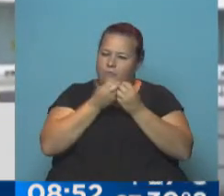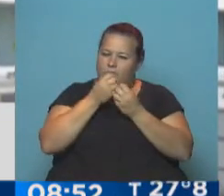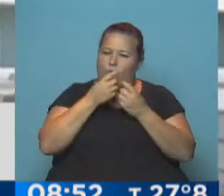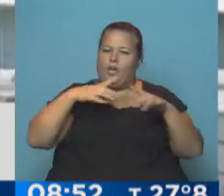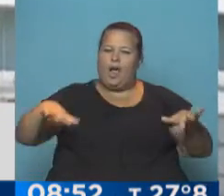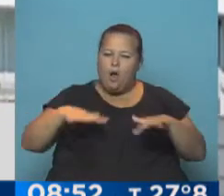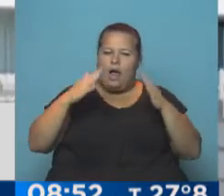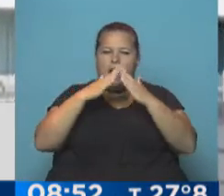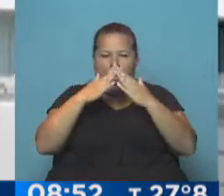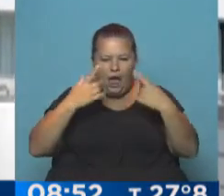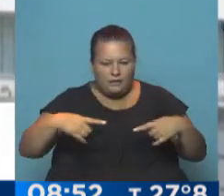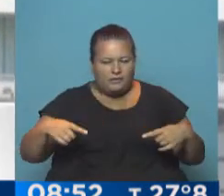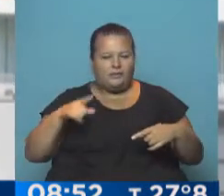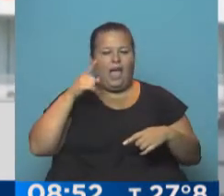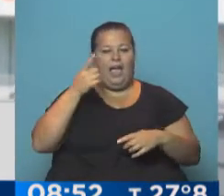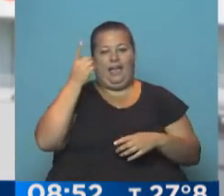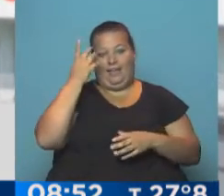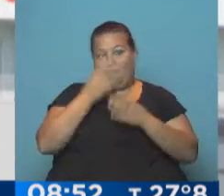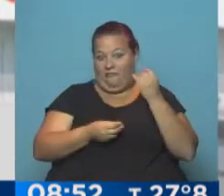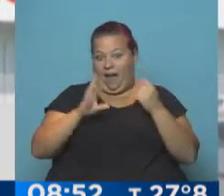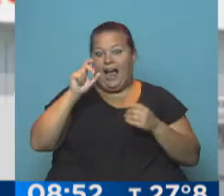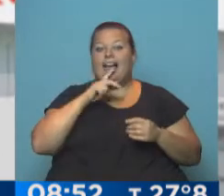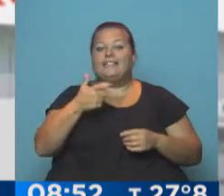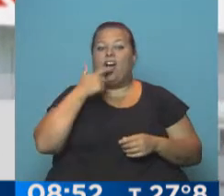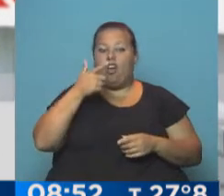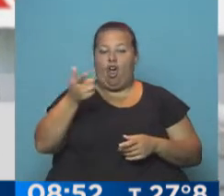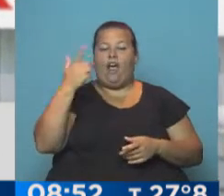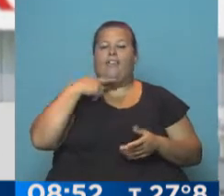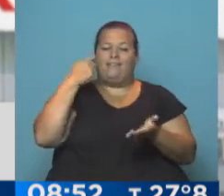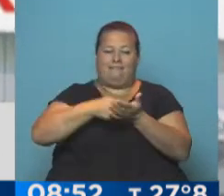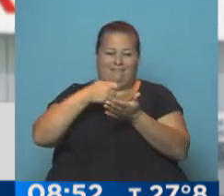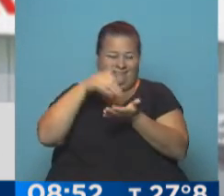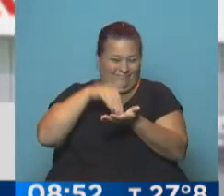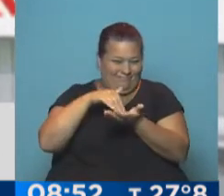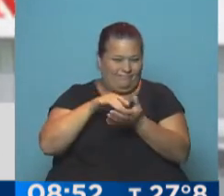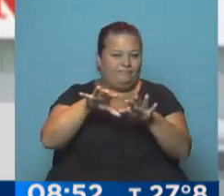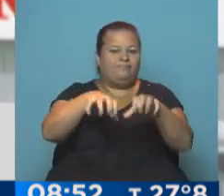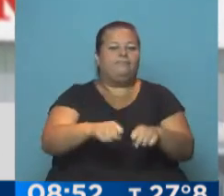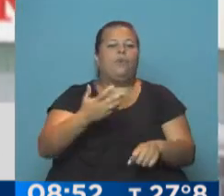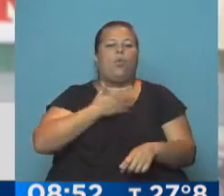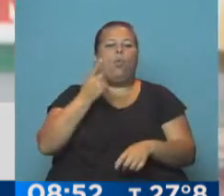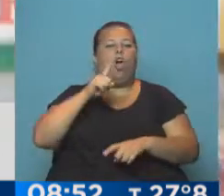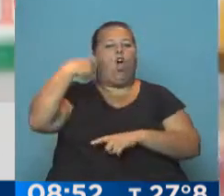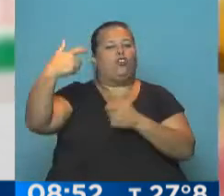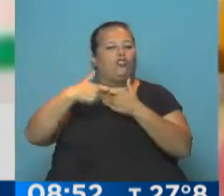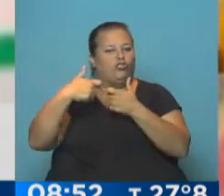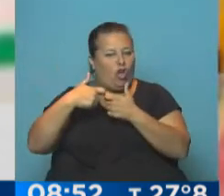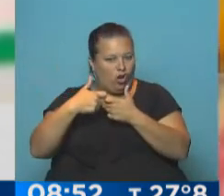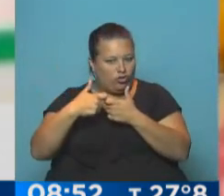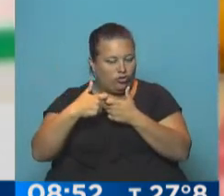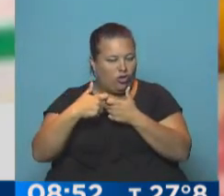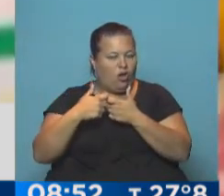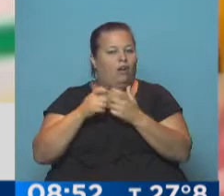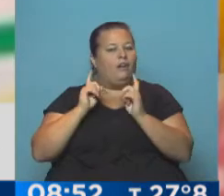inmuebles sobre los cuales la fallida por Cresta Roja ha efectuado inversiones millonarias, se encuentran bajo la titularidad de algunas sociedades que se encuentran